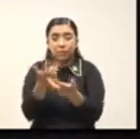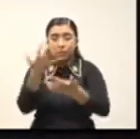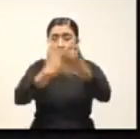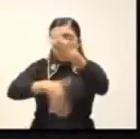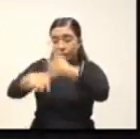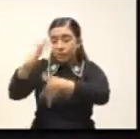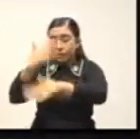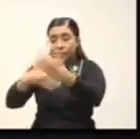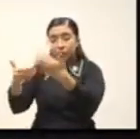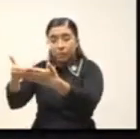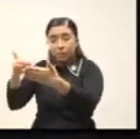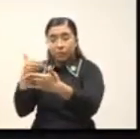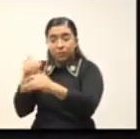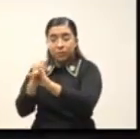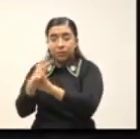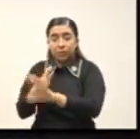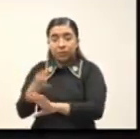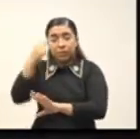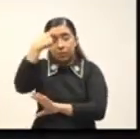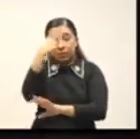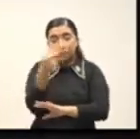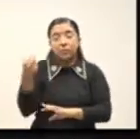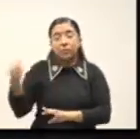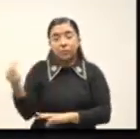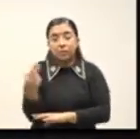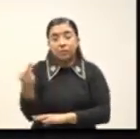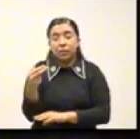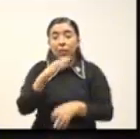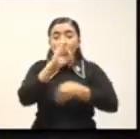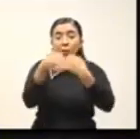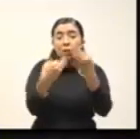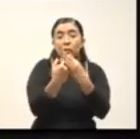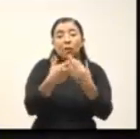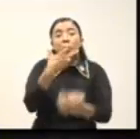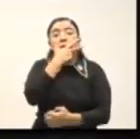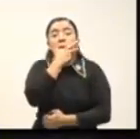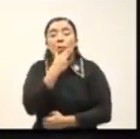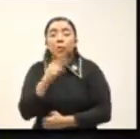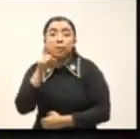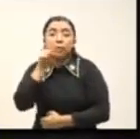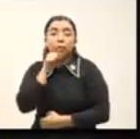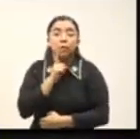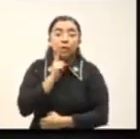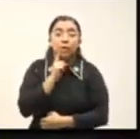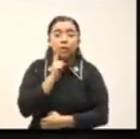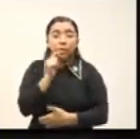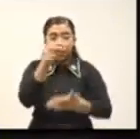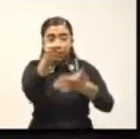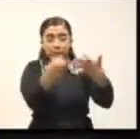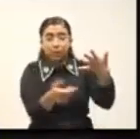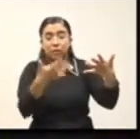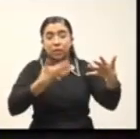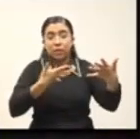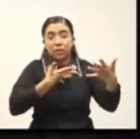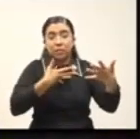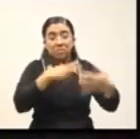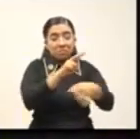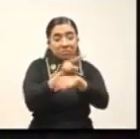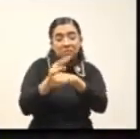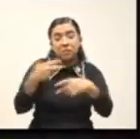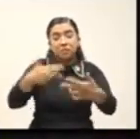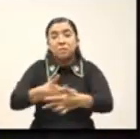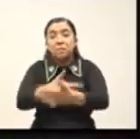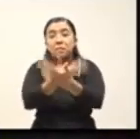le expuso mi antecesora, refiere a la necesidad de que en todas las escuelas de la entidad cuenten con las cámaras de videovigilancia necesarias